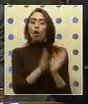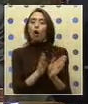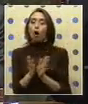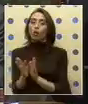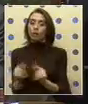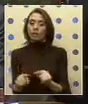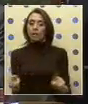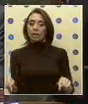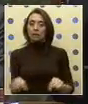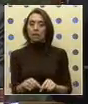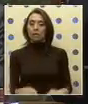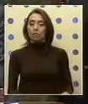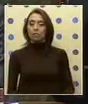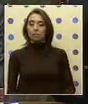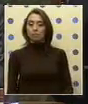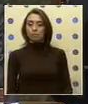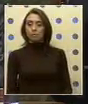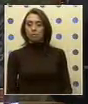en la sala.